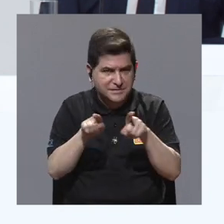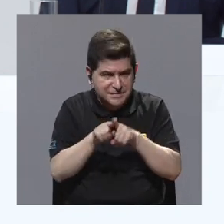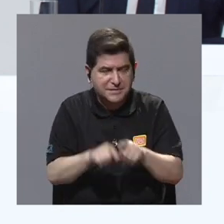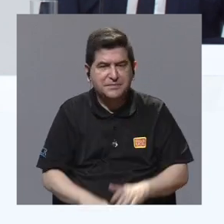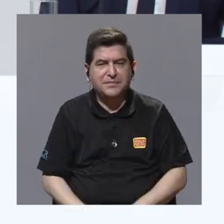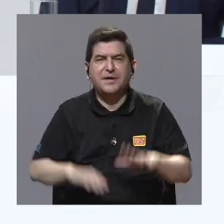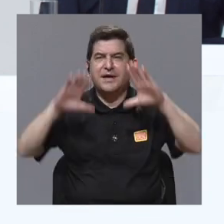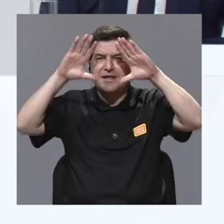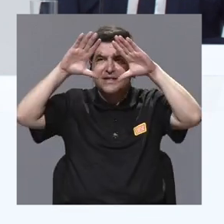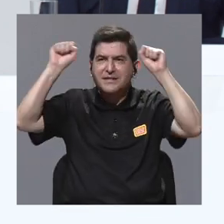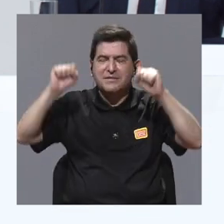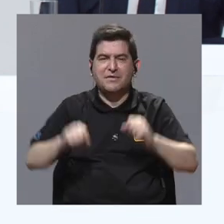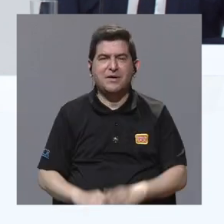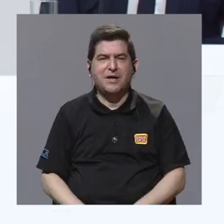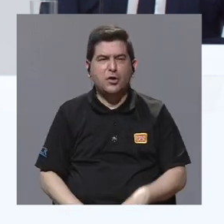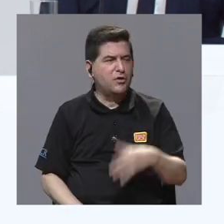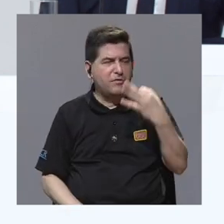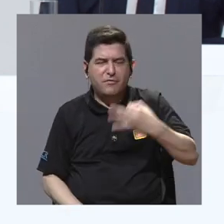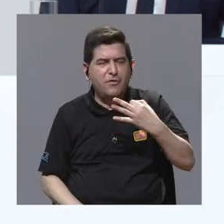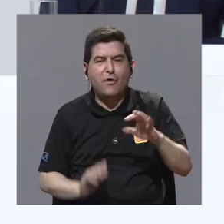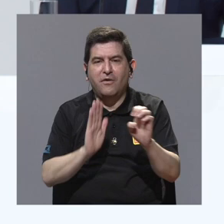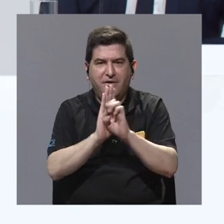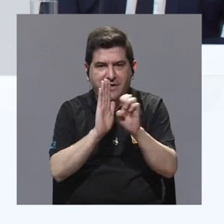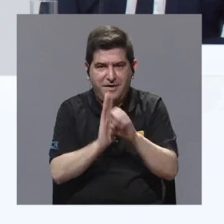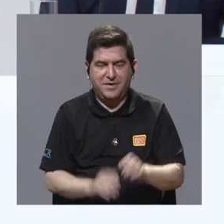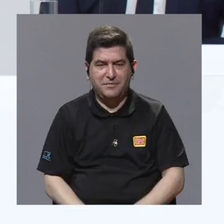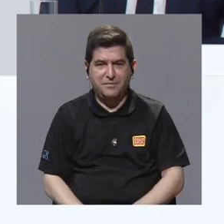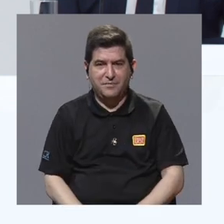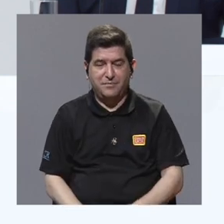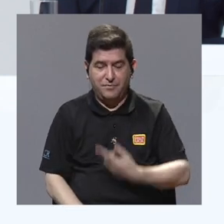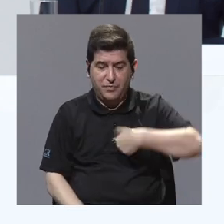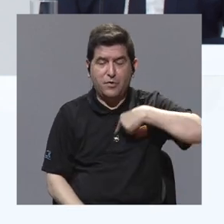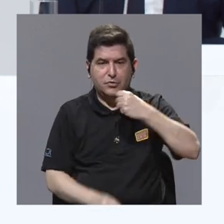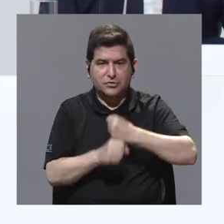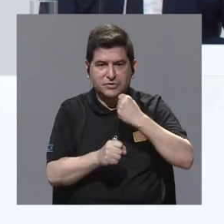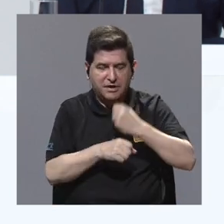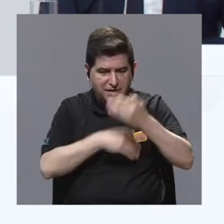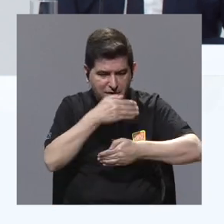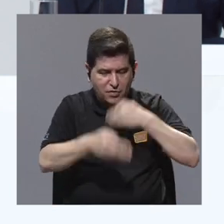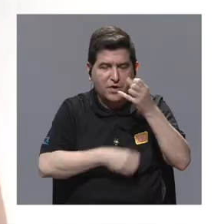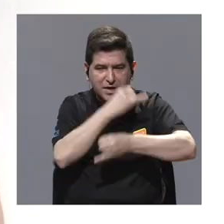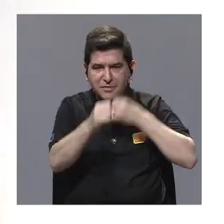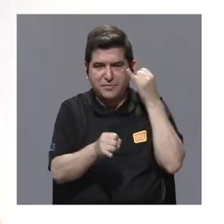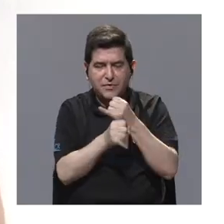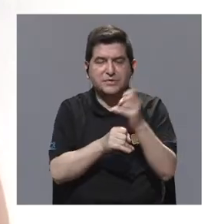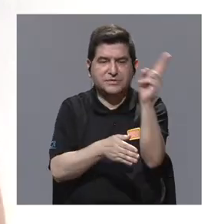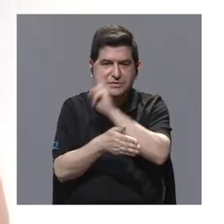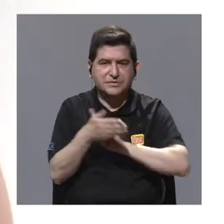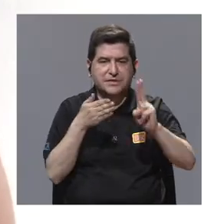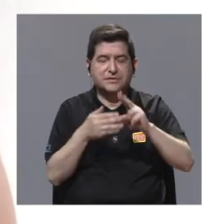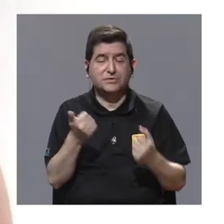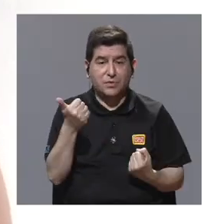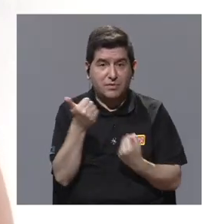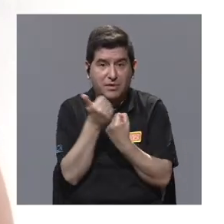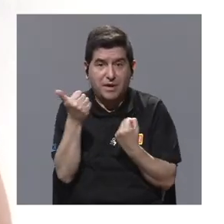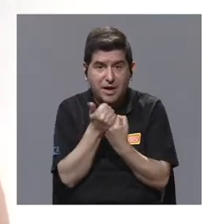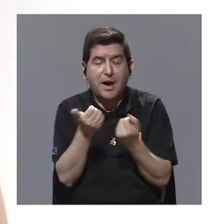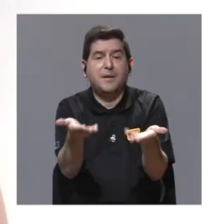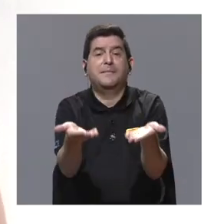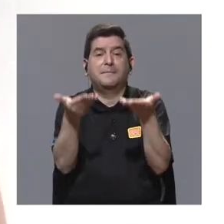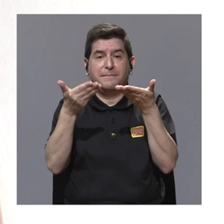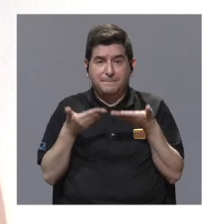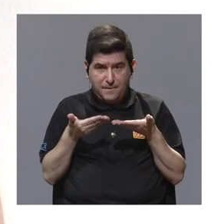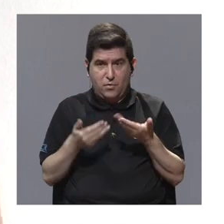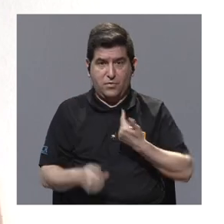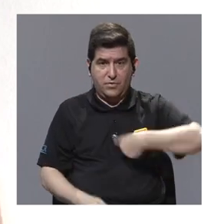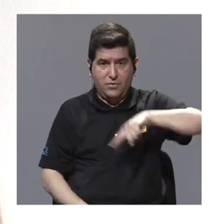la diplomacia más informal desde, por ejemplo, lo que hacemos en la internacionalización de las universidades, ese apoyo que puedan darnos